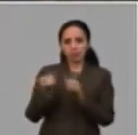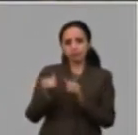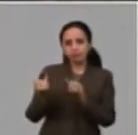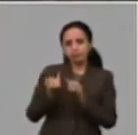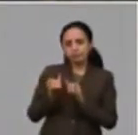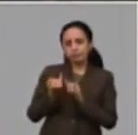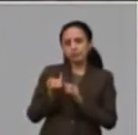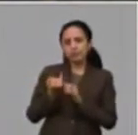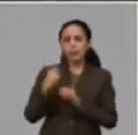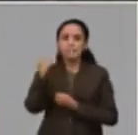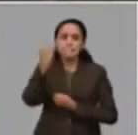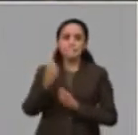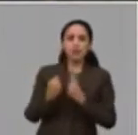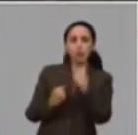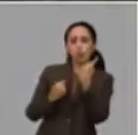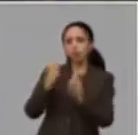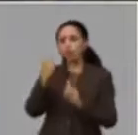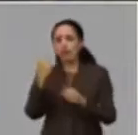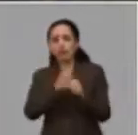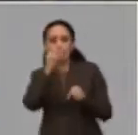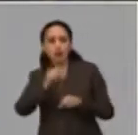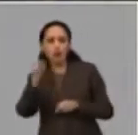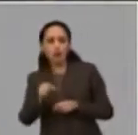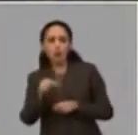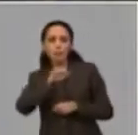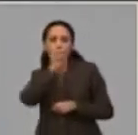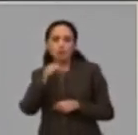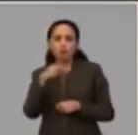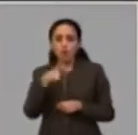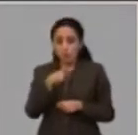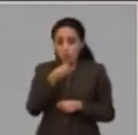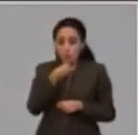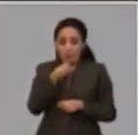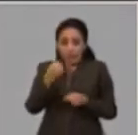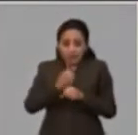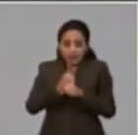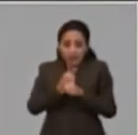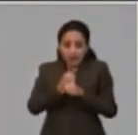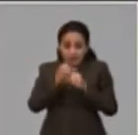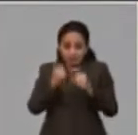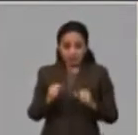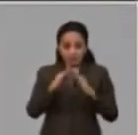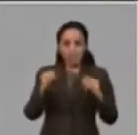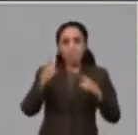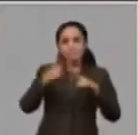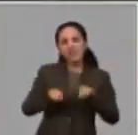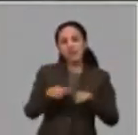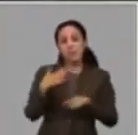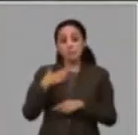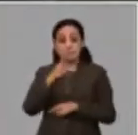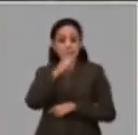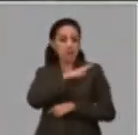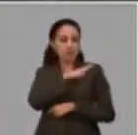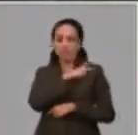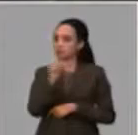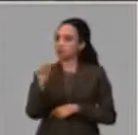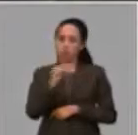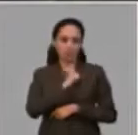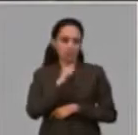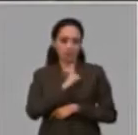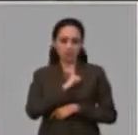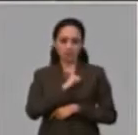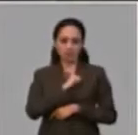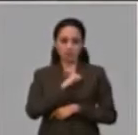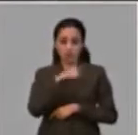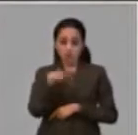informaciones, preguntas de los trabajadores que dicen yo pudiera trabajar en domicilio, sin embargo, mi jefe no me da esa oportunidad. Y nosotros lo